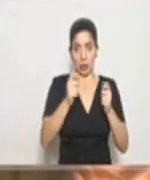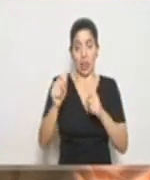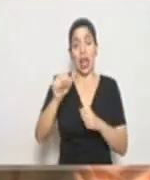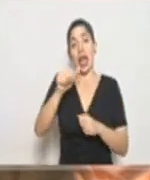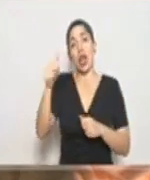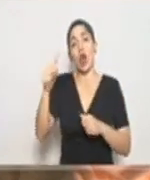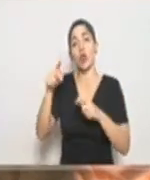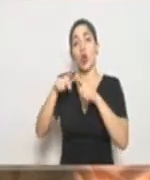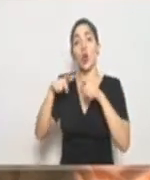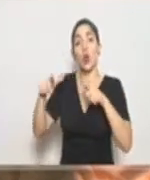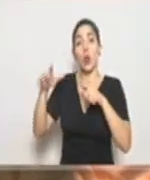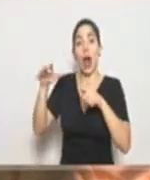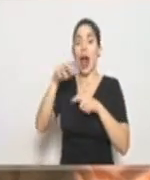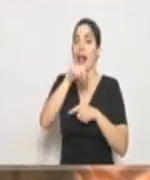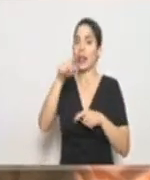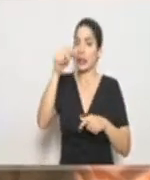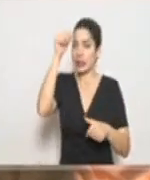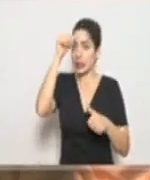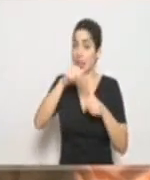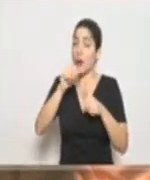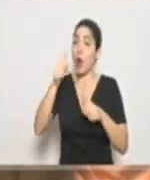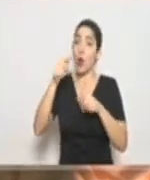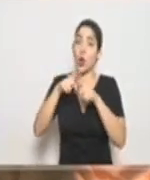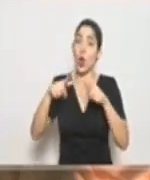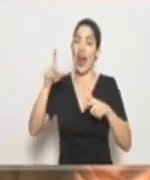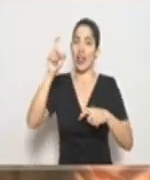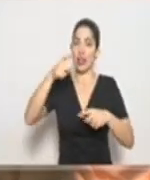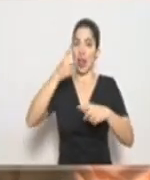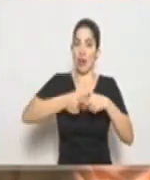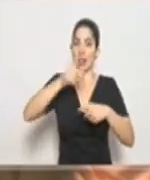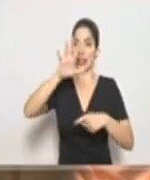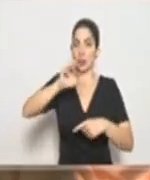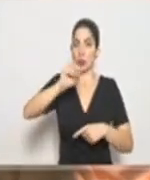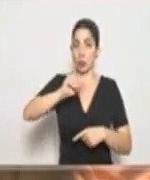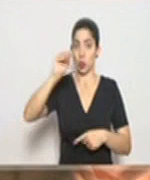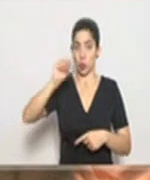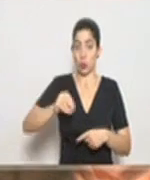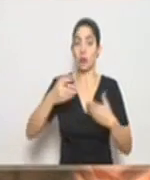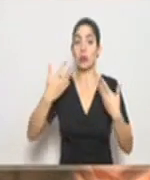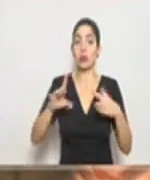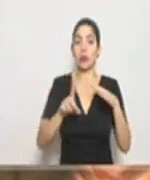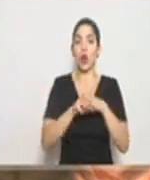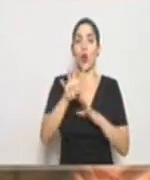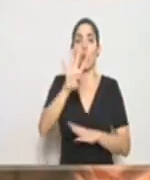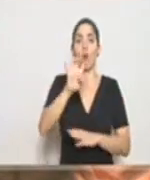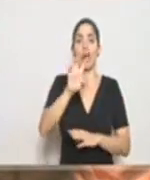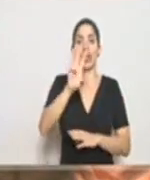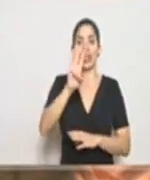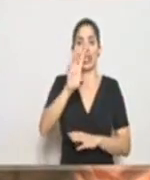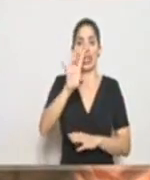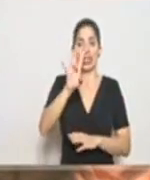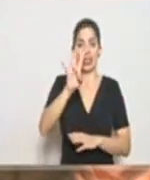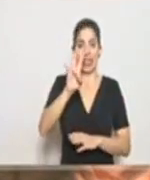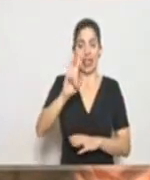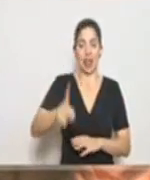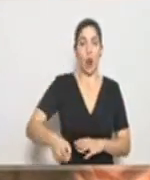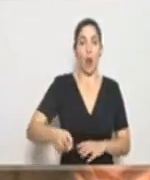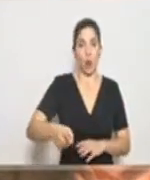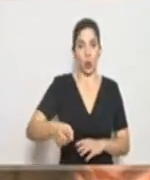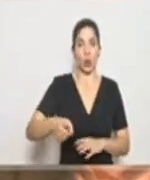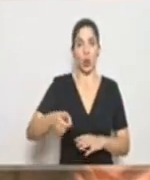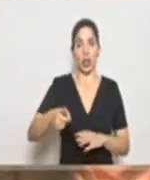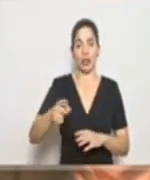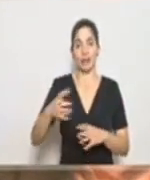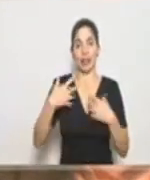de aglomeración, también recordamos que deben estar al 50 por ciento, se han dado 467 órdenes